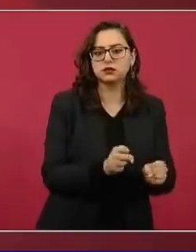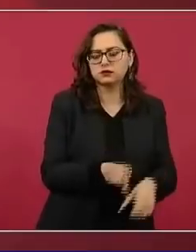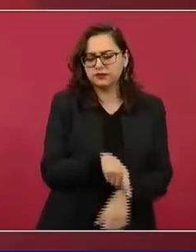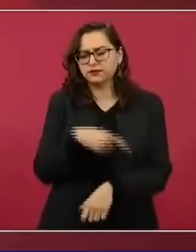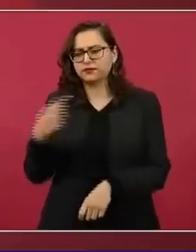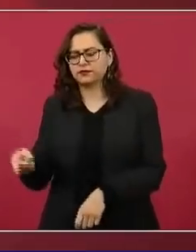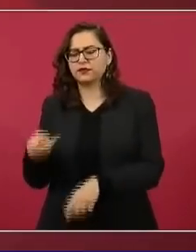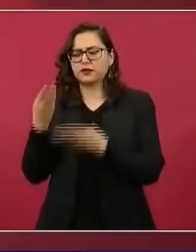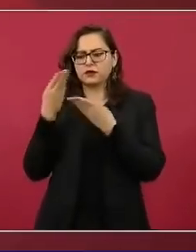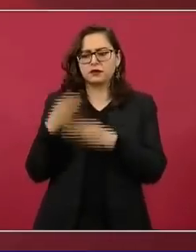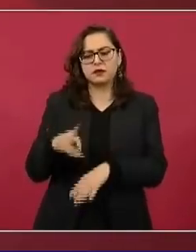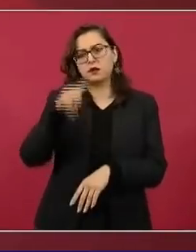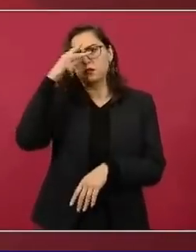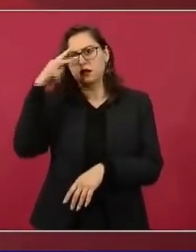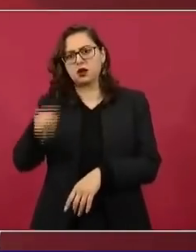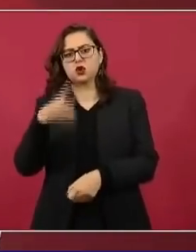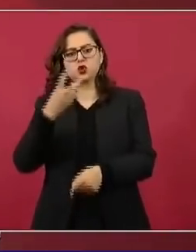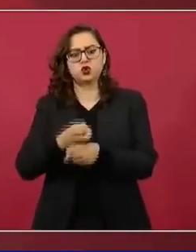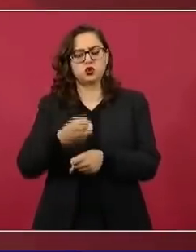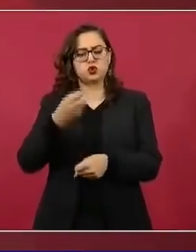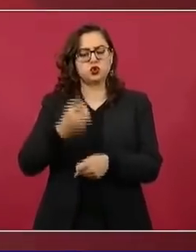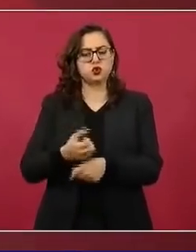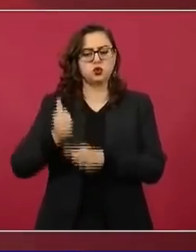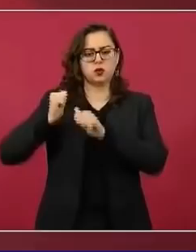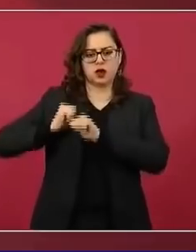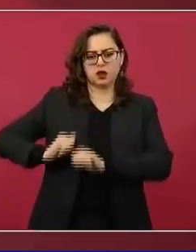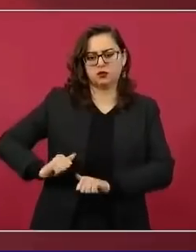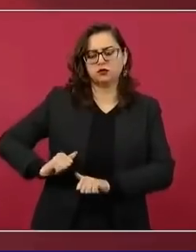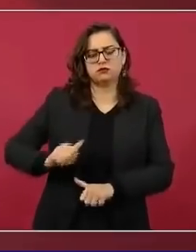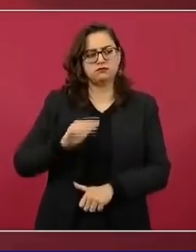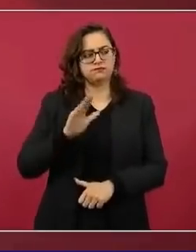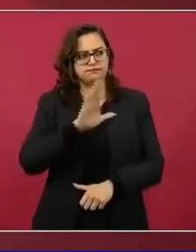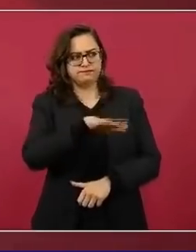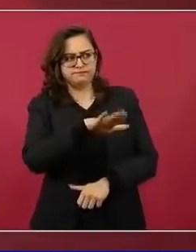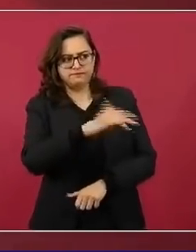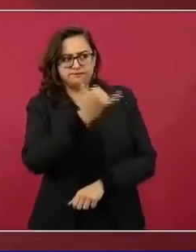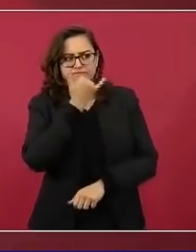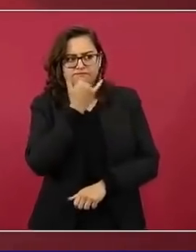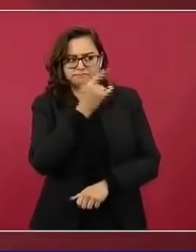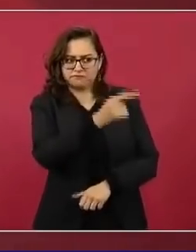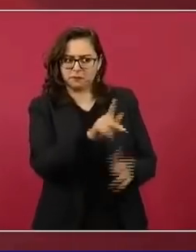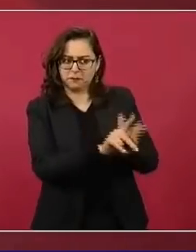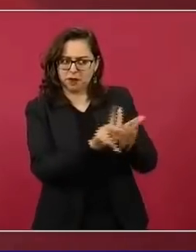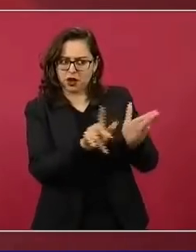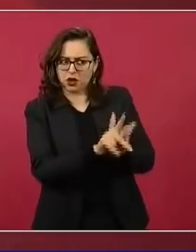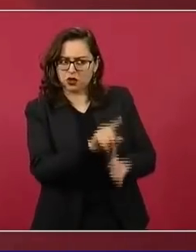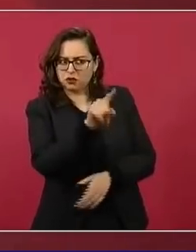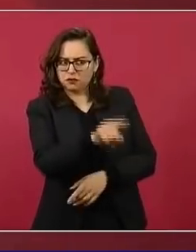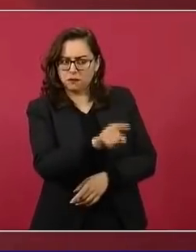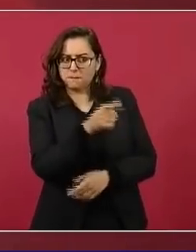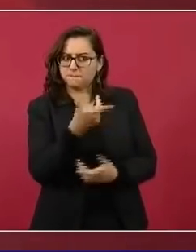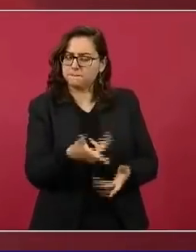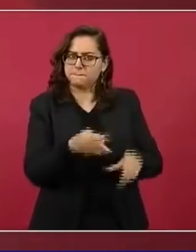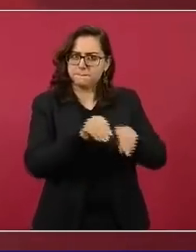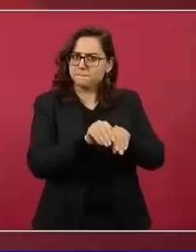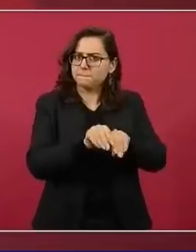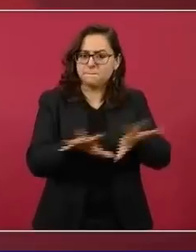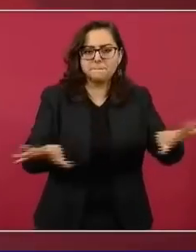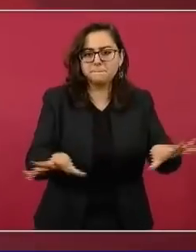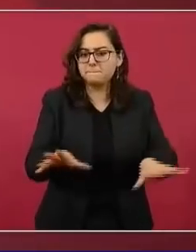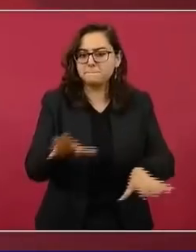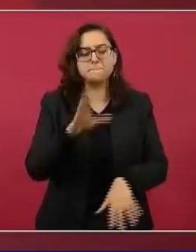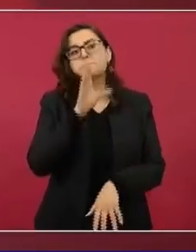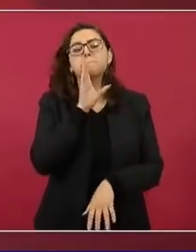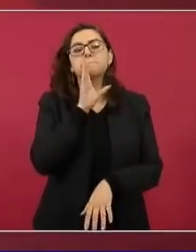publica un tuit donde dice que la información que maneja el Universal no es correcta y explica